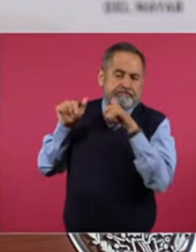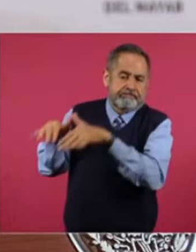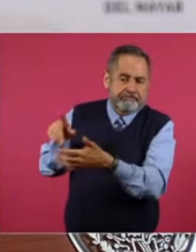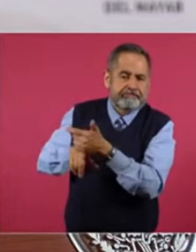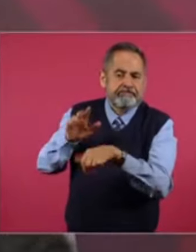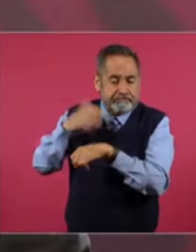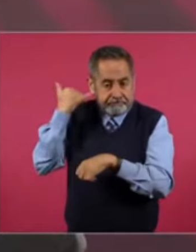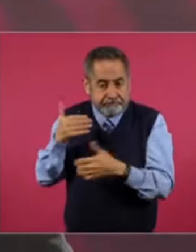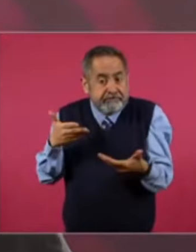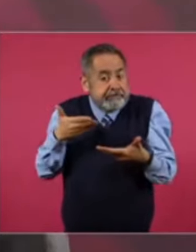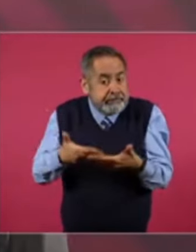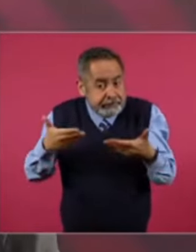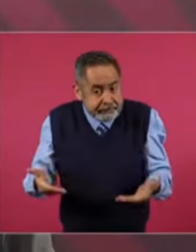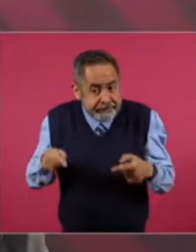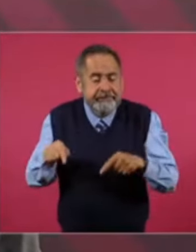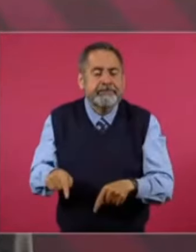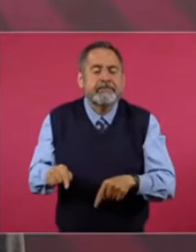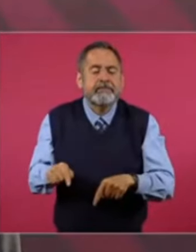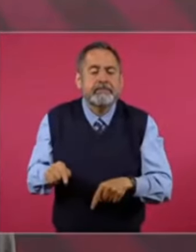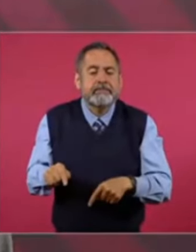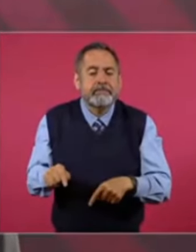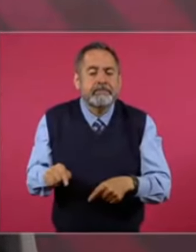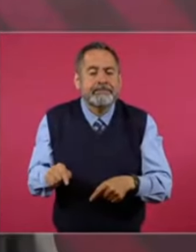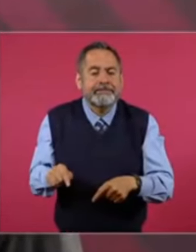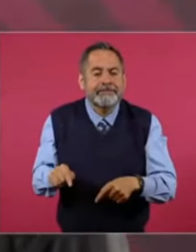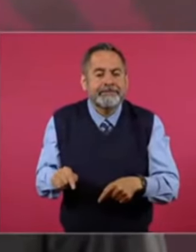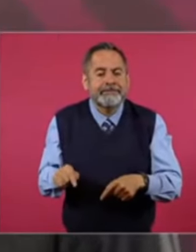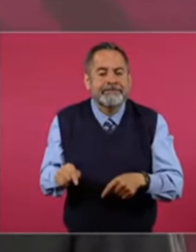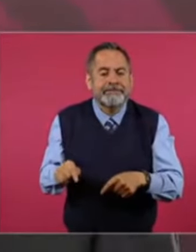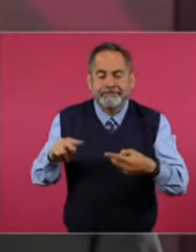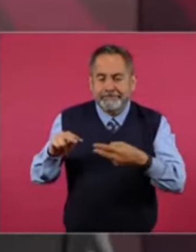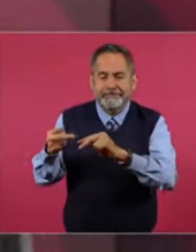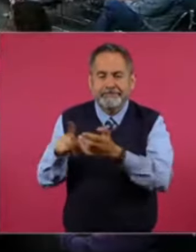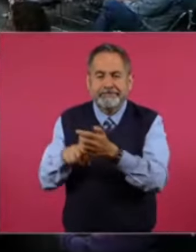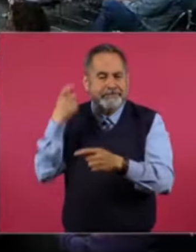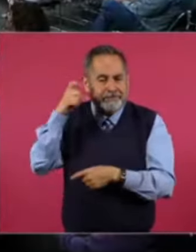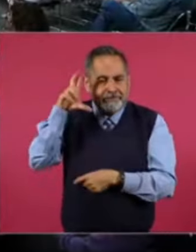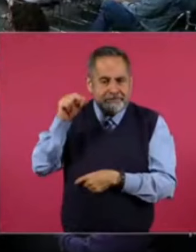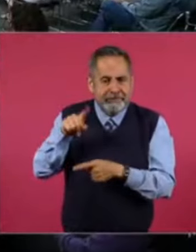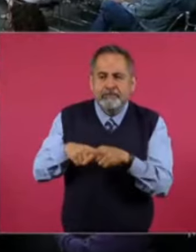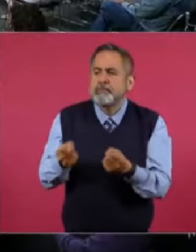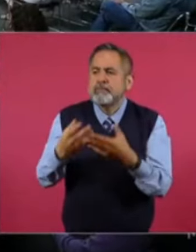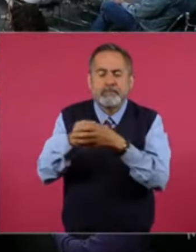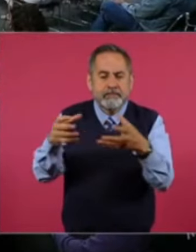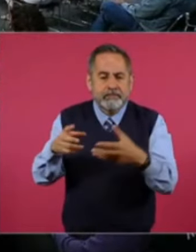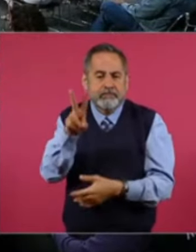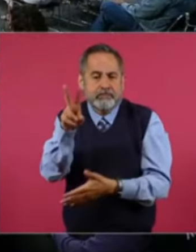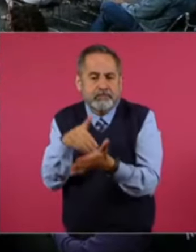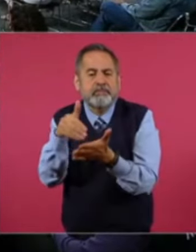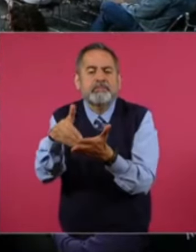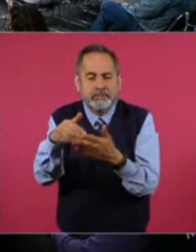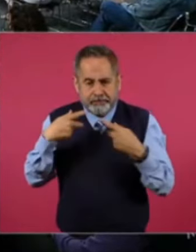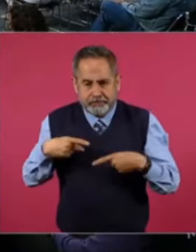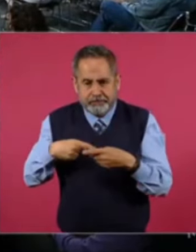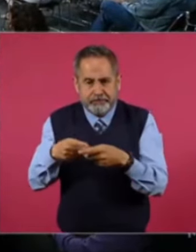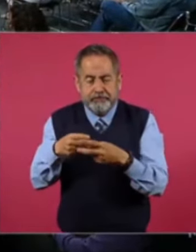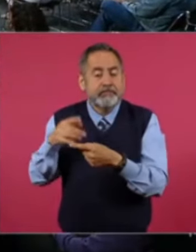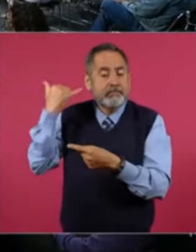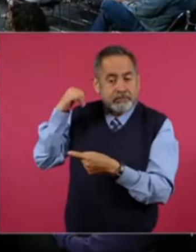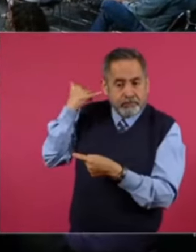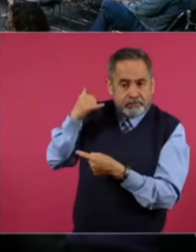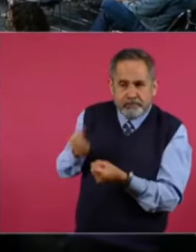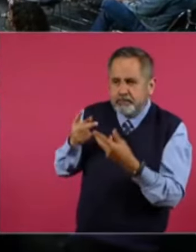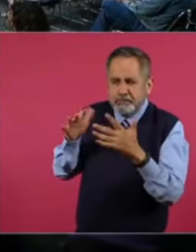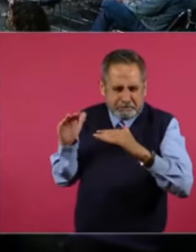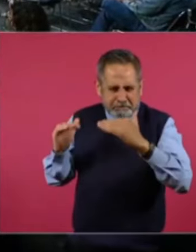Y ahora. Este. Ya Quintana Roo tiene. Dos millones. Dos millones. Y Yucatán. Tiene